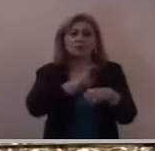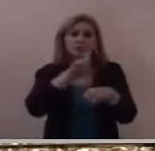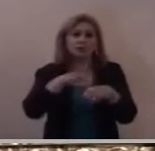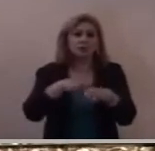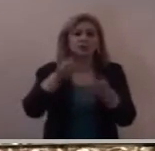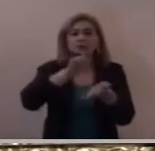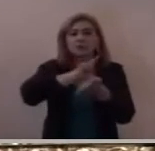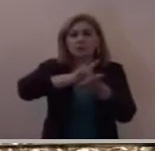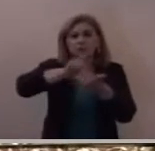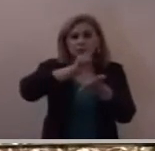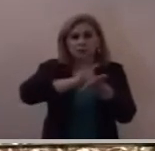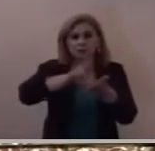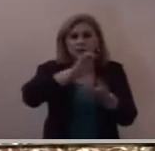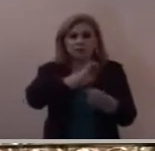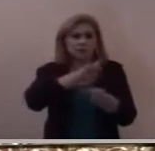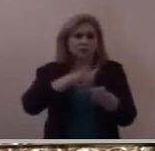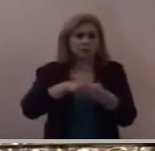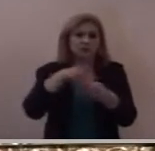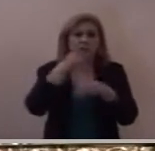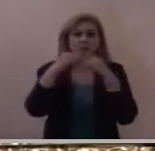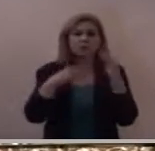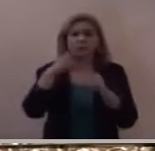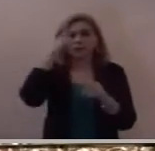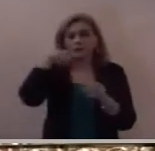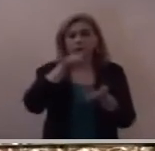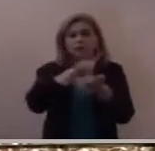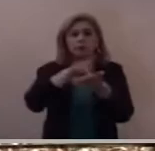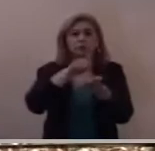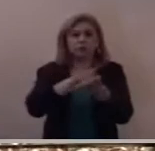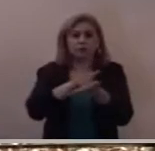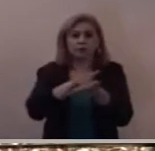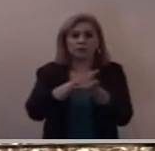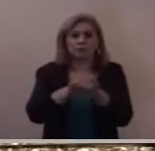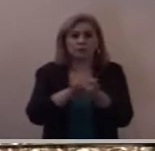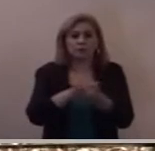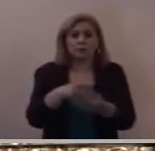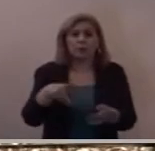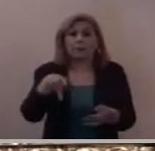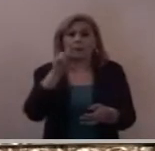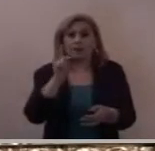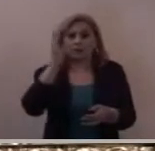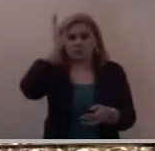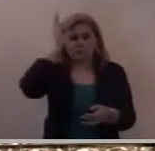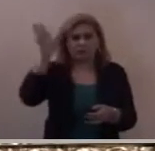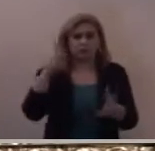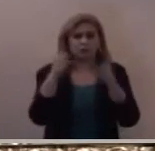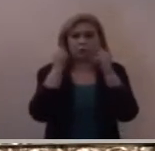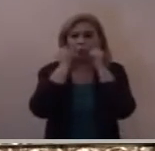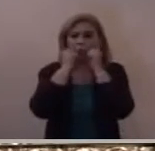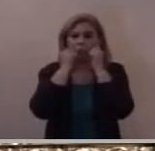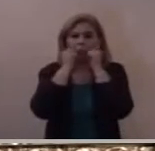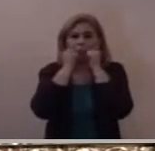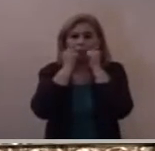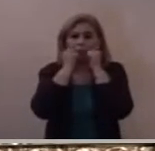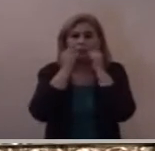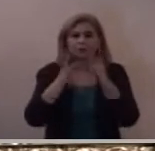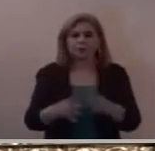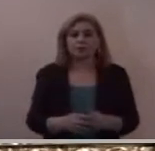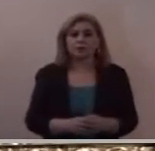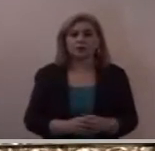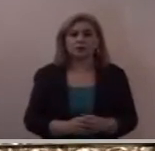ablusión Cristo siempre se atreve a romper esos esquemas